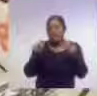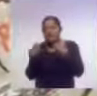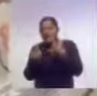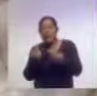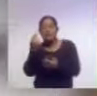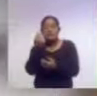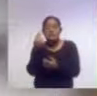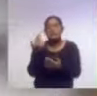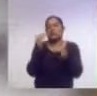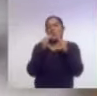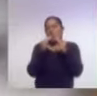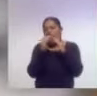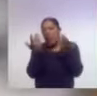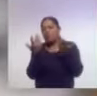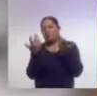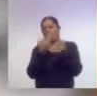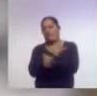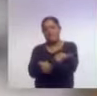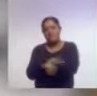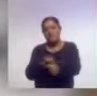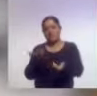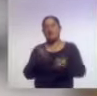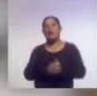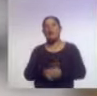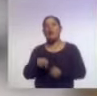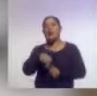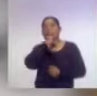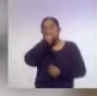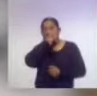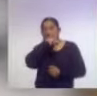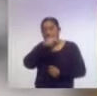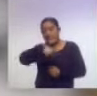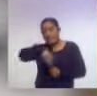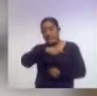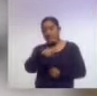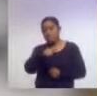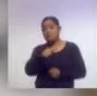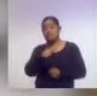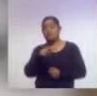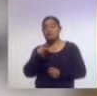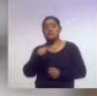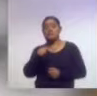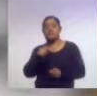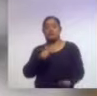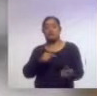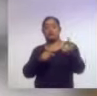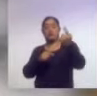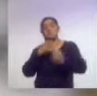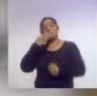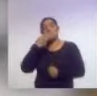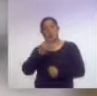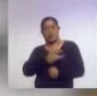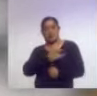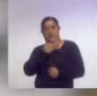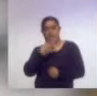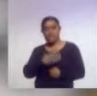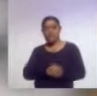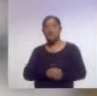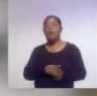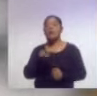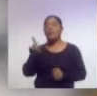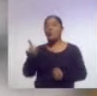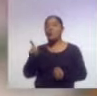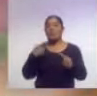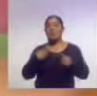necesitan un hogar y, sobre todo, el apego. Les preocupaba que fuese un ciudadano de bien. Entonces, cuando alguien se quedaba sin